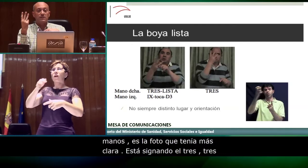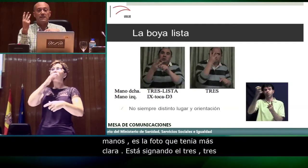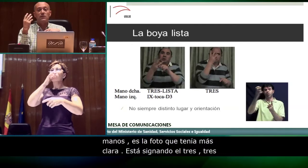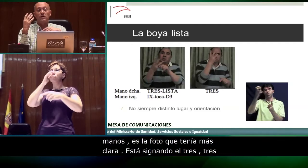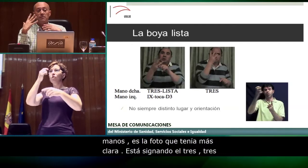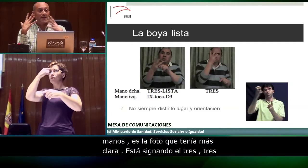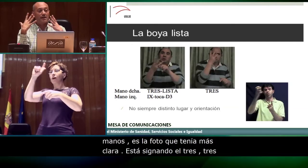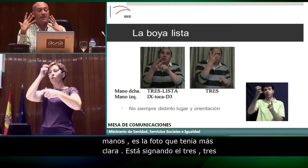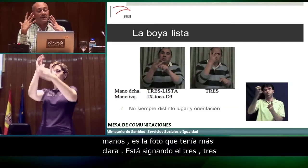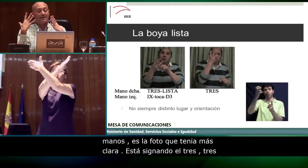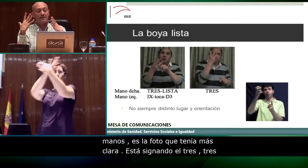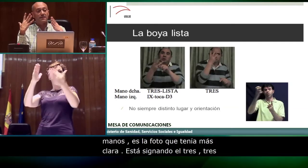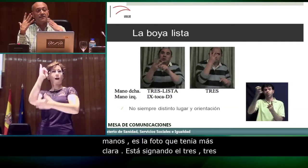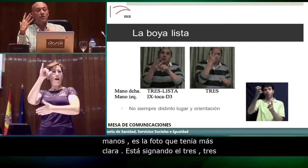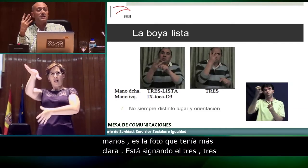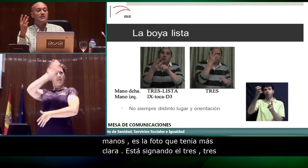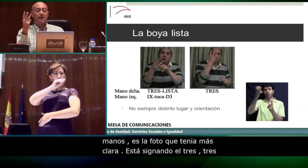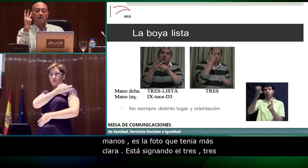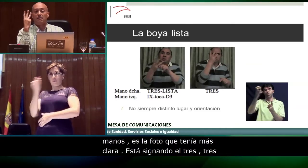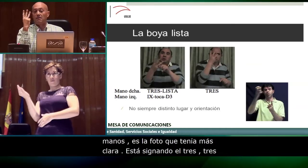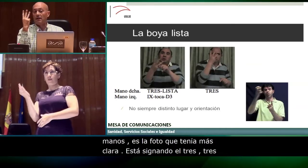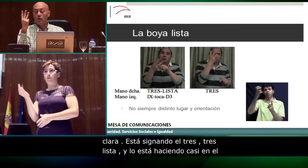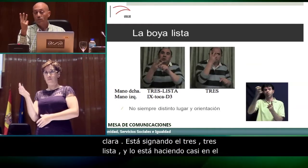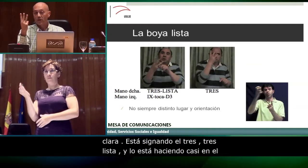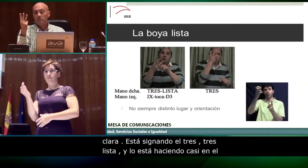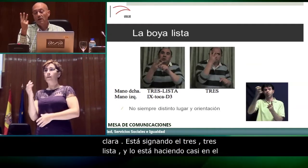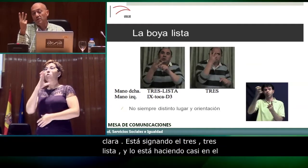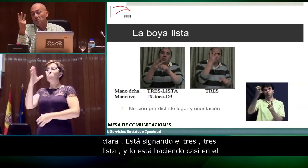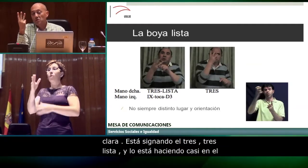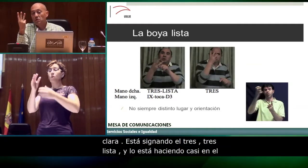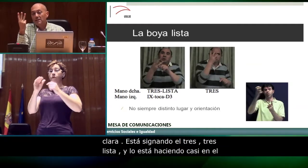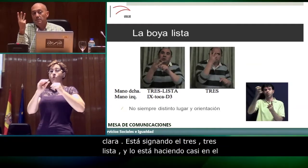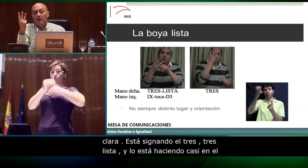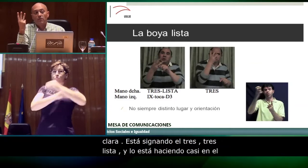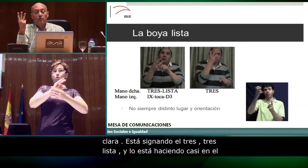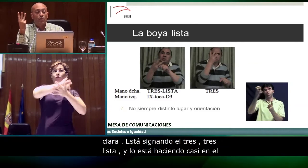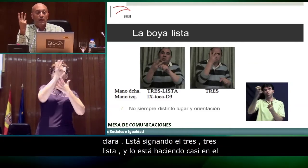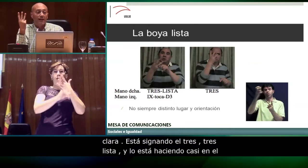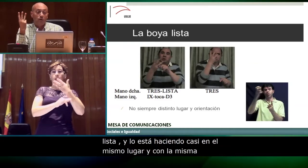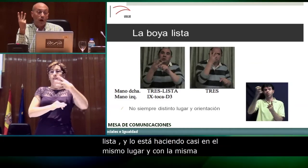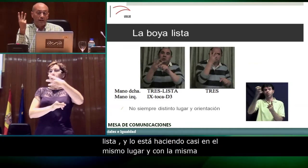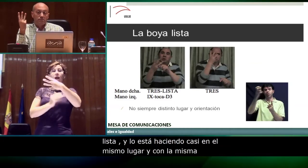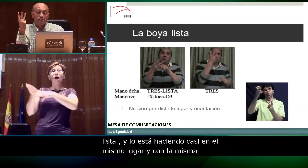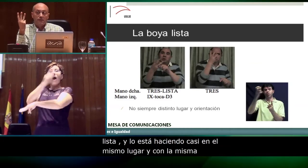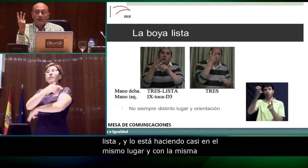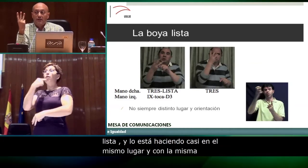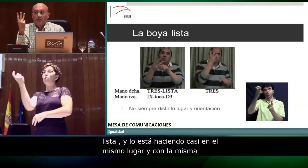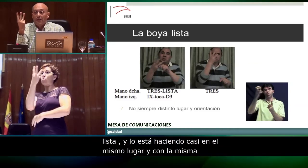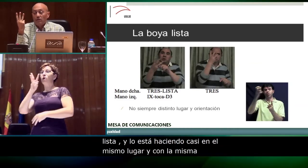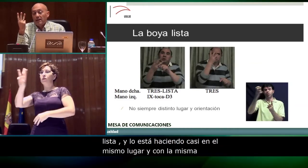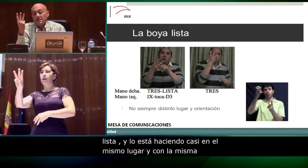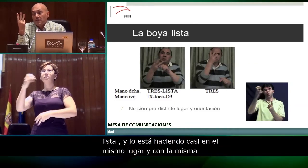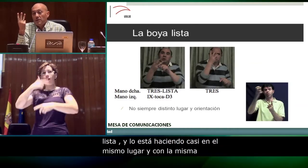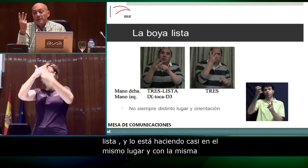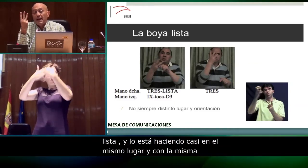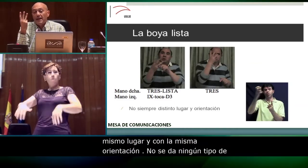como signo inmediatamente antes del signo lista, el número, ha habido yo creo que una asimilación fonológica del lugar y la